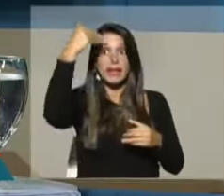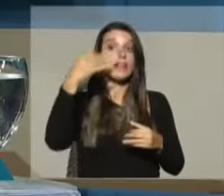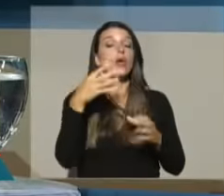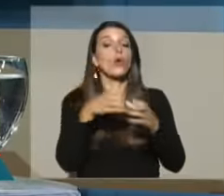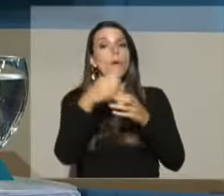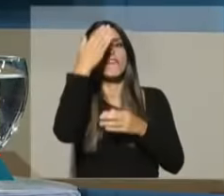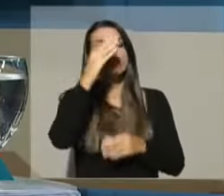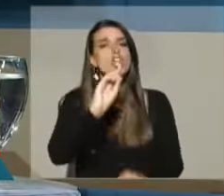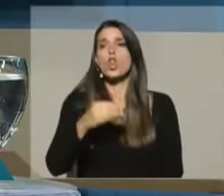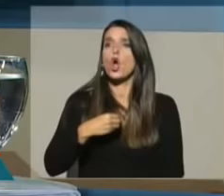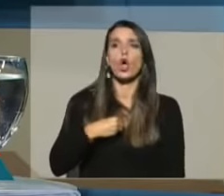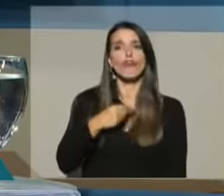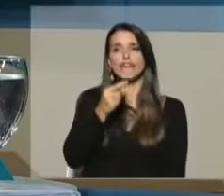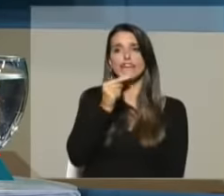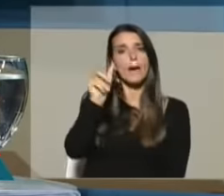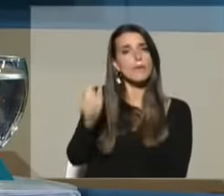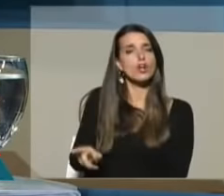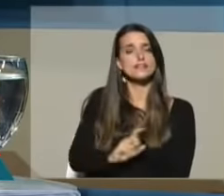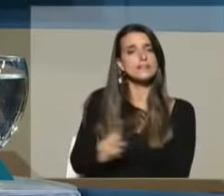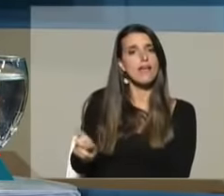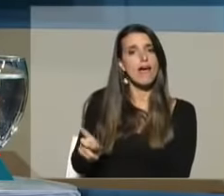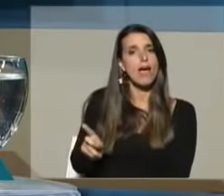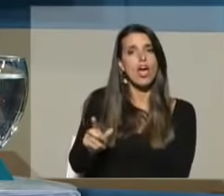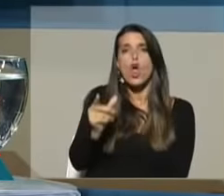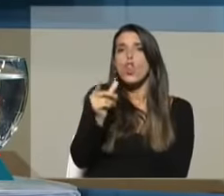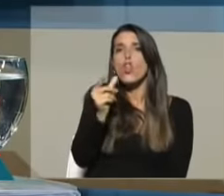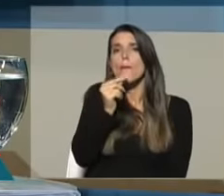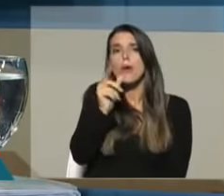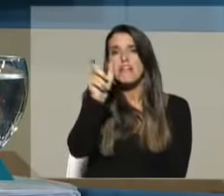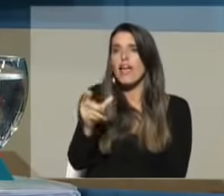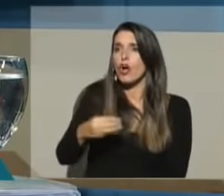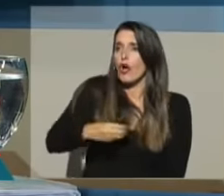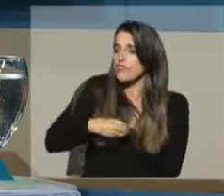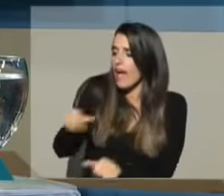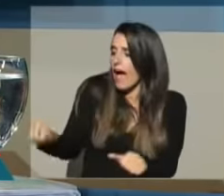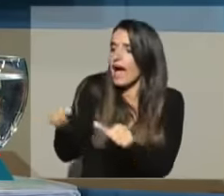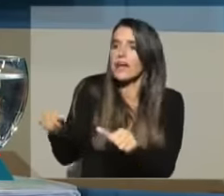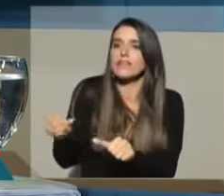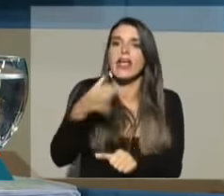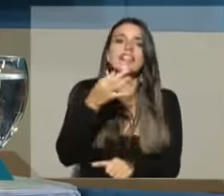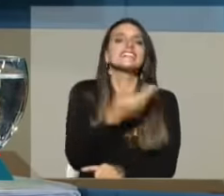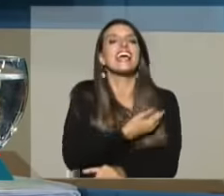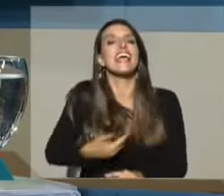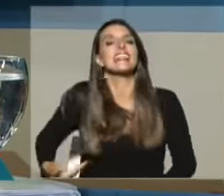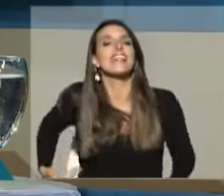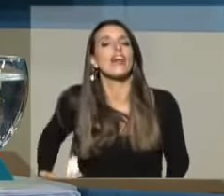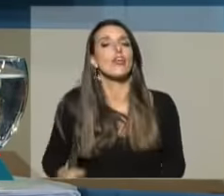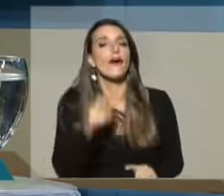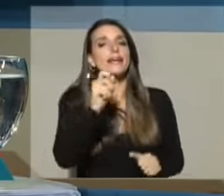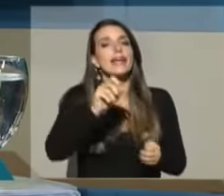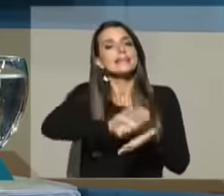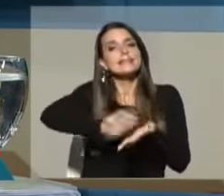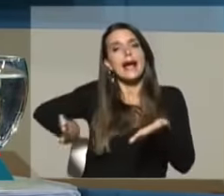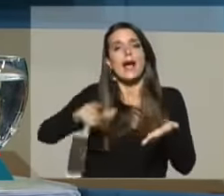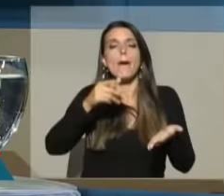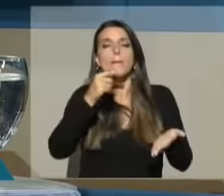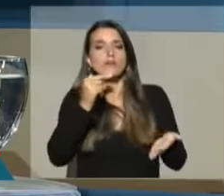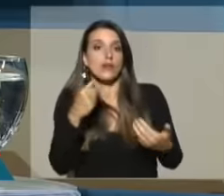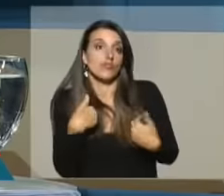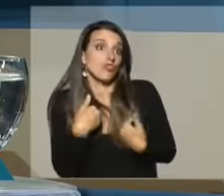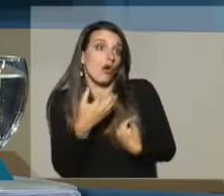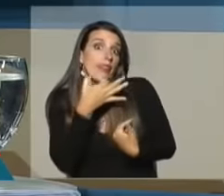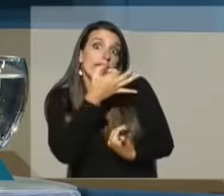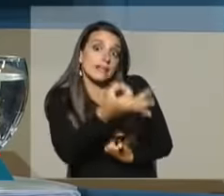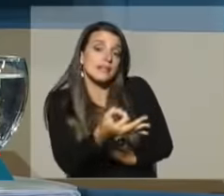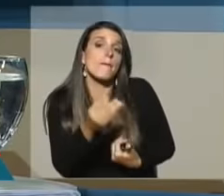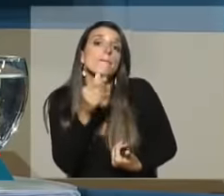Frente Amplio no confía en la policía. No confía en la acción de la policía y cuando habla él del Estado excluye la labor de la policía. Y yo le debo